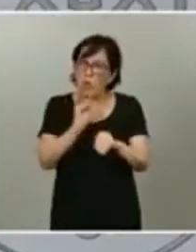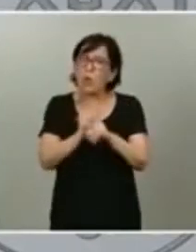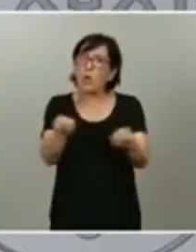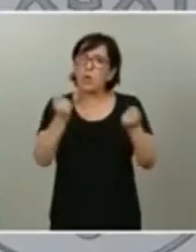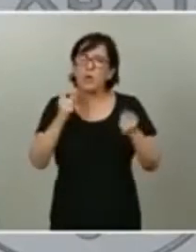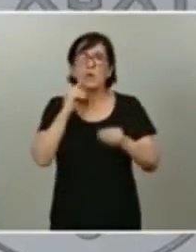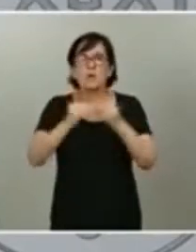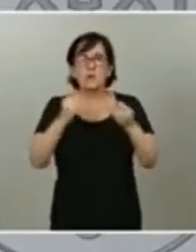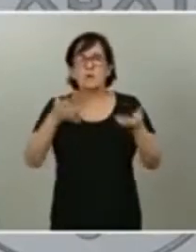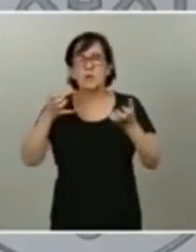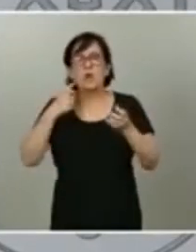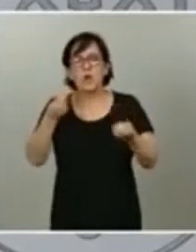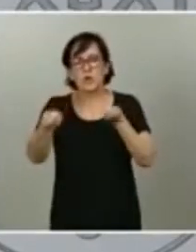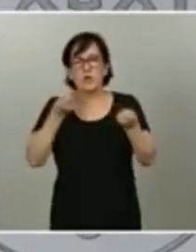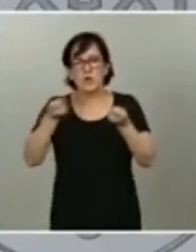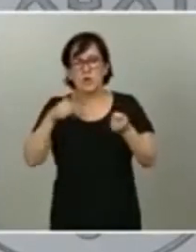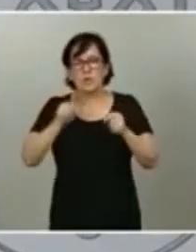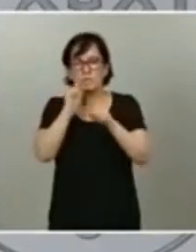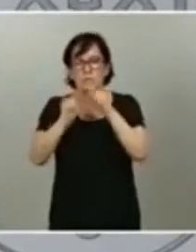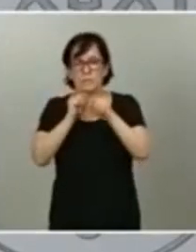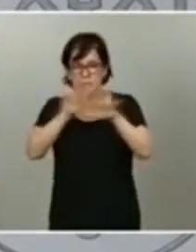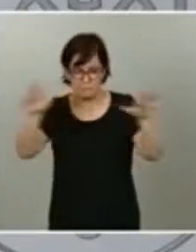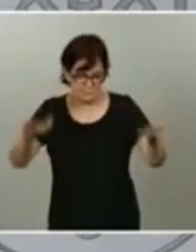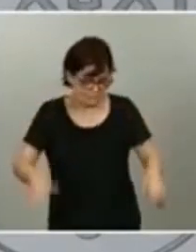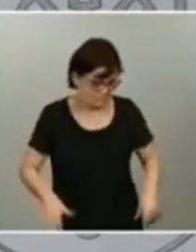controlar esta pandemia Sí, ahora sí Carlos